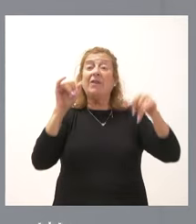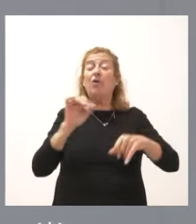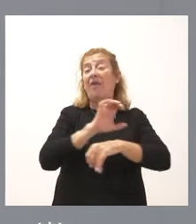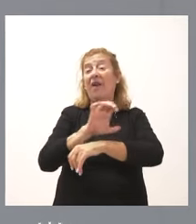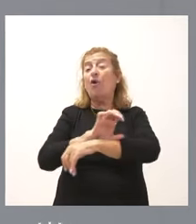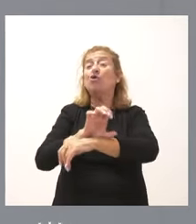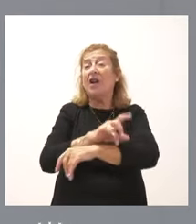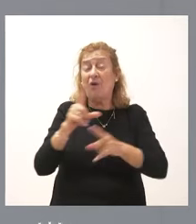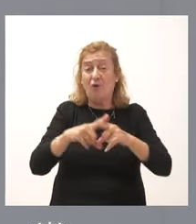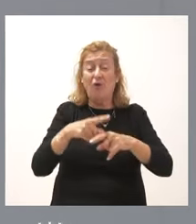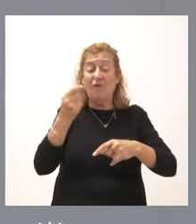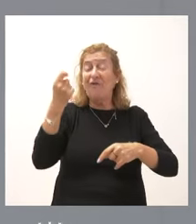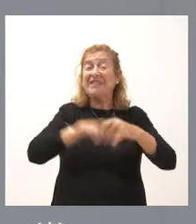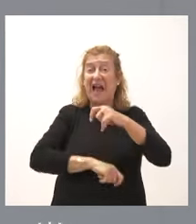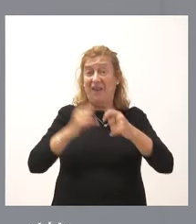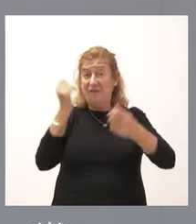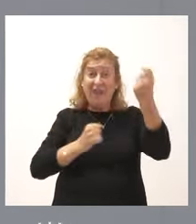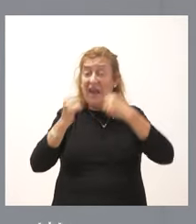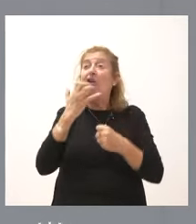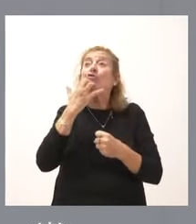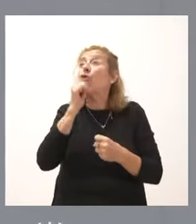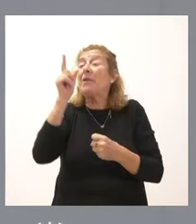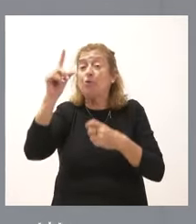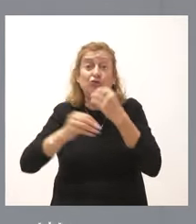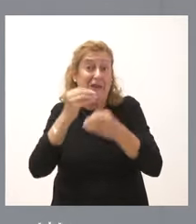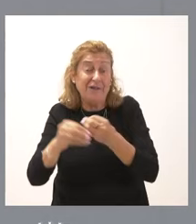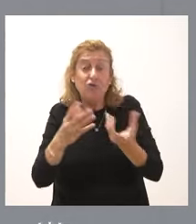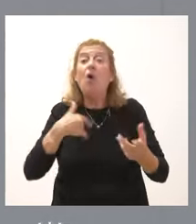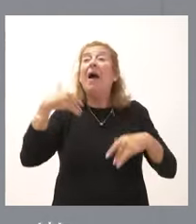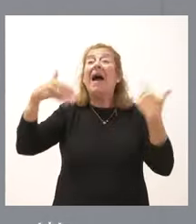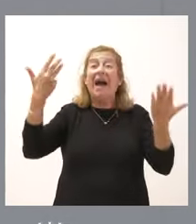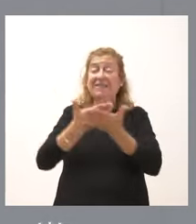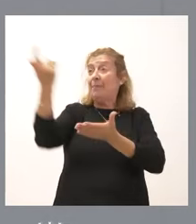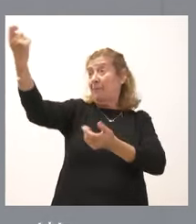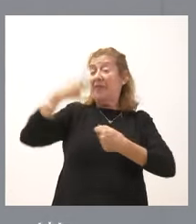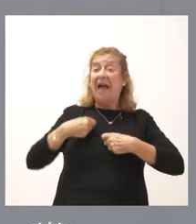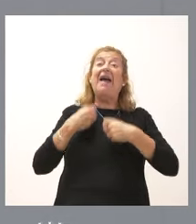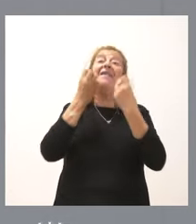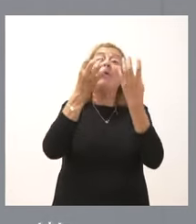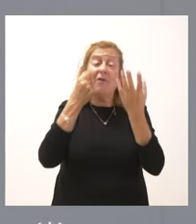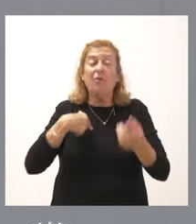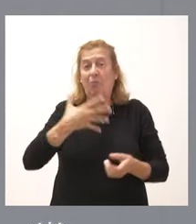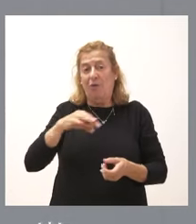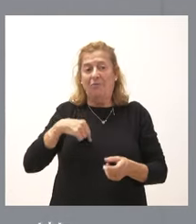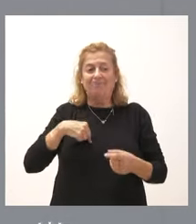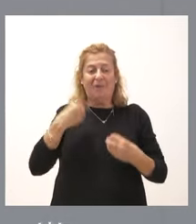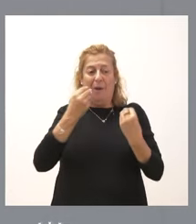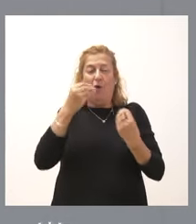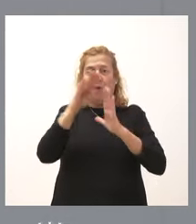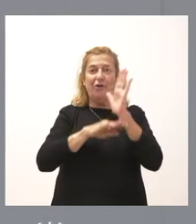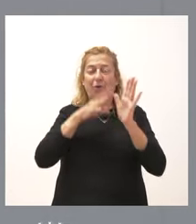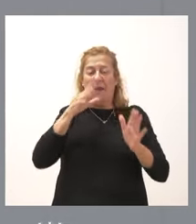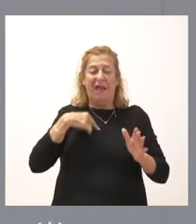realizado a este momento y esperemos que cuando tengamos información, si es que la tenemos, estemos en mejores condiciones de acertar en la